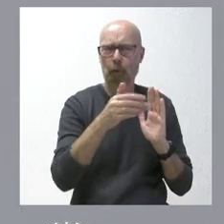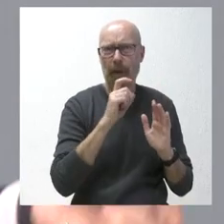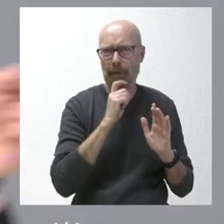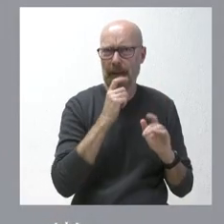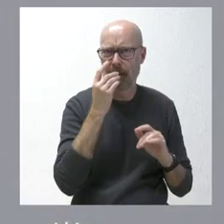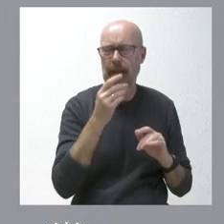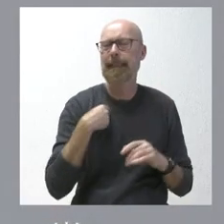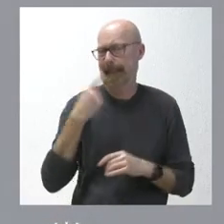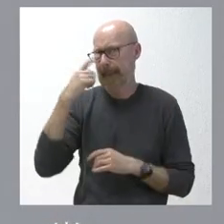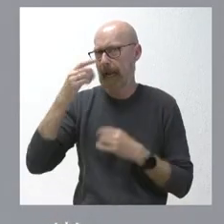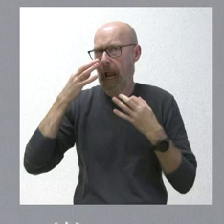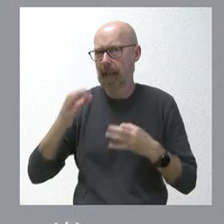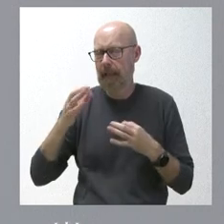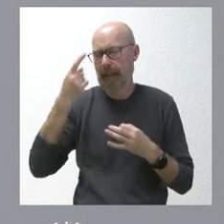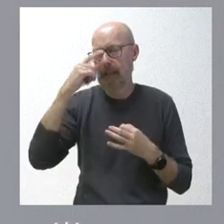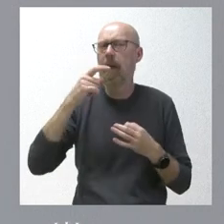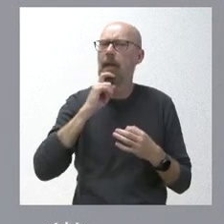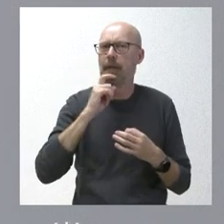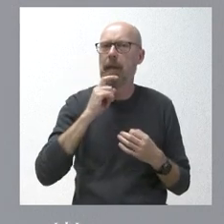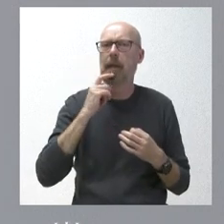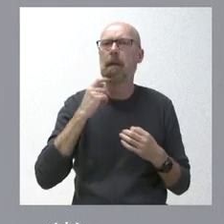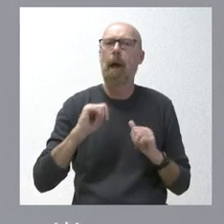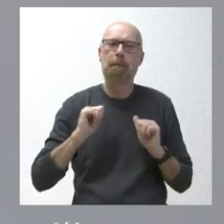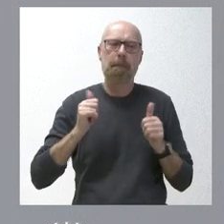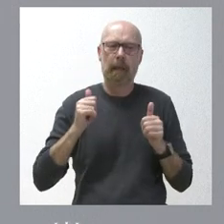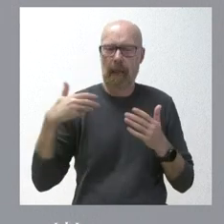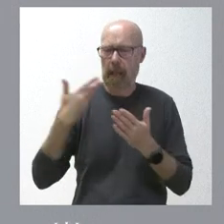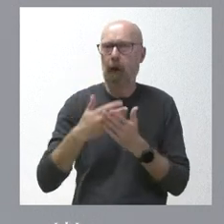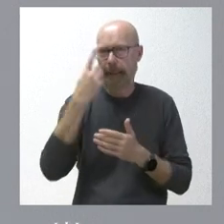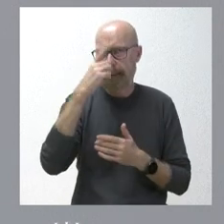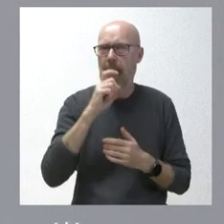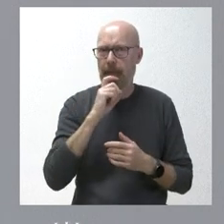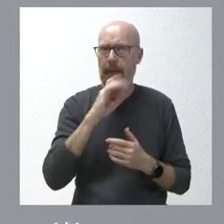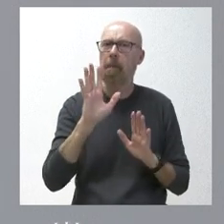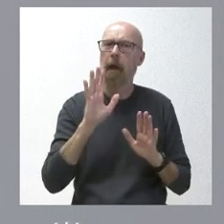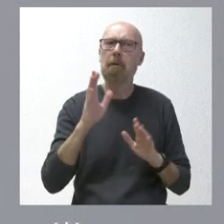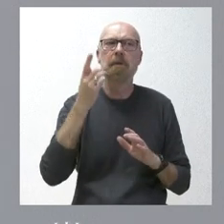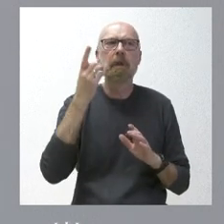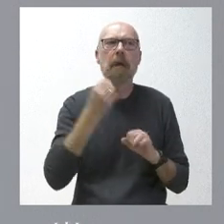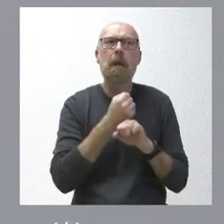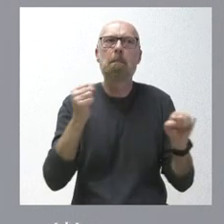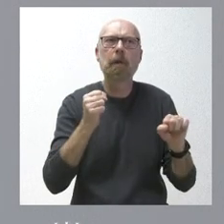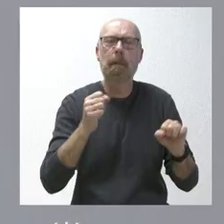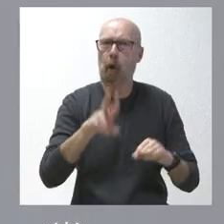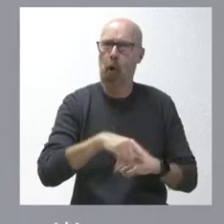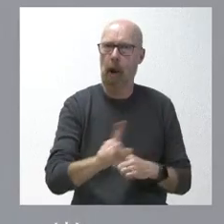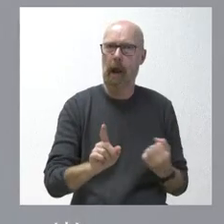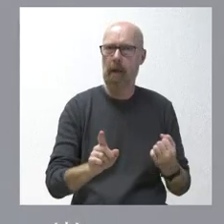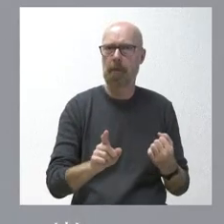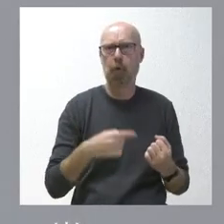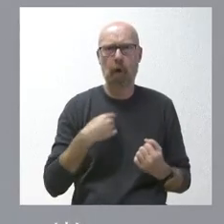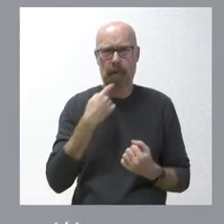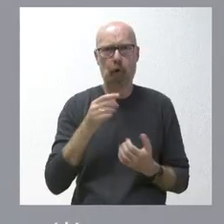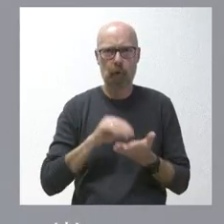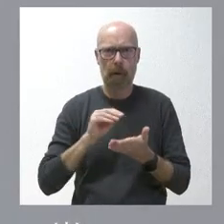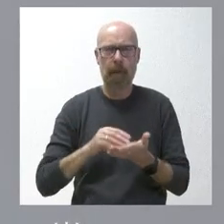sé que es difícil, lo hemos sabido desde el primer momento que era difícil, pero también sabemos que no es imposible, también lo hemos dicho en alguna ocasión, y